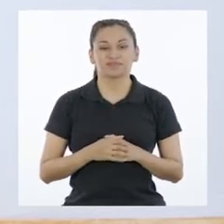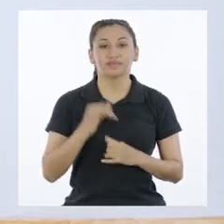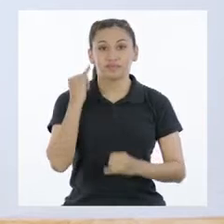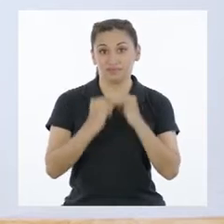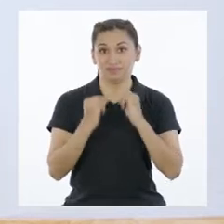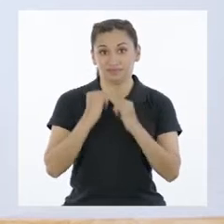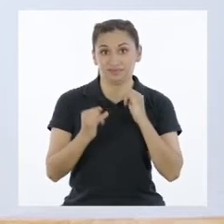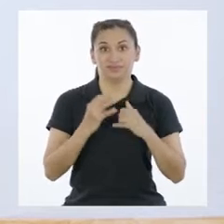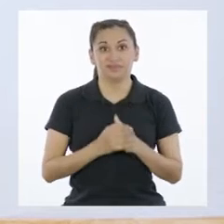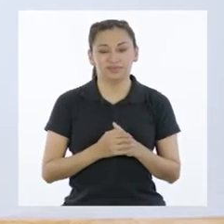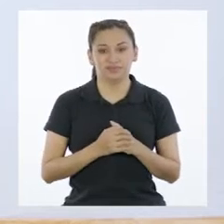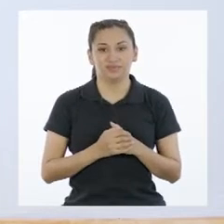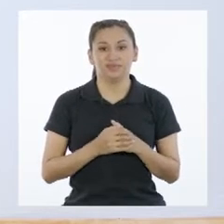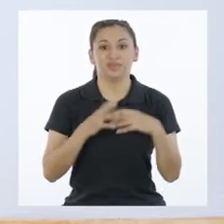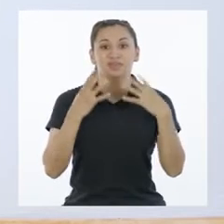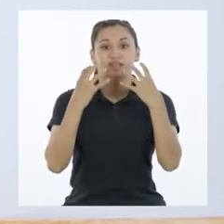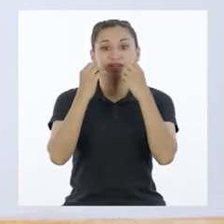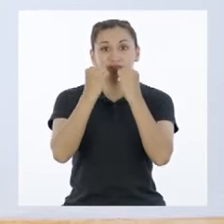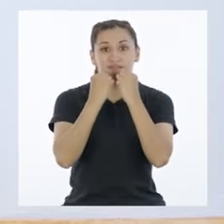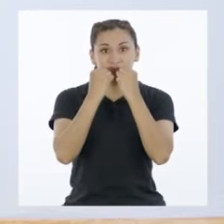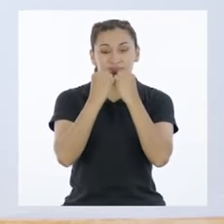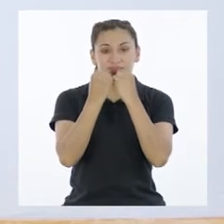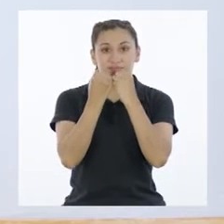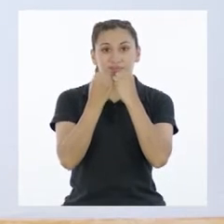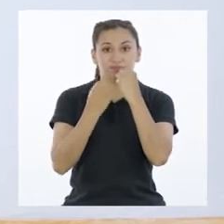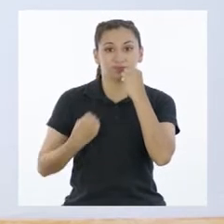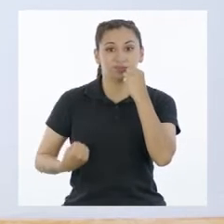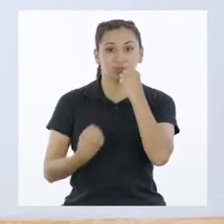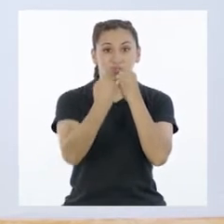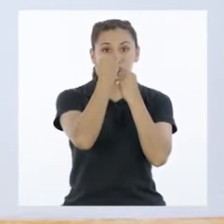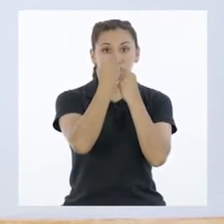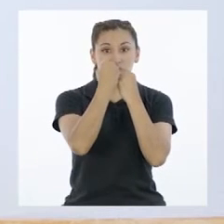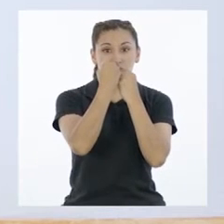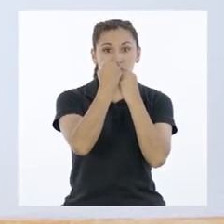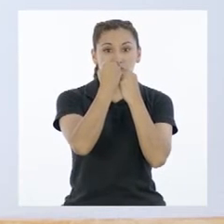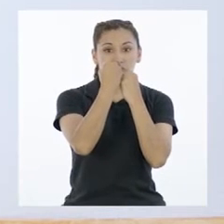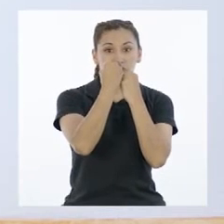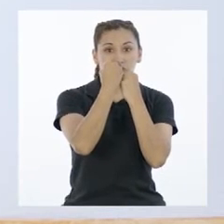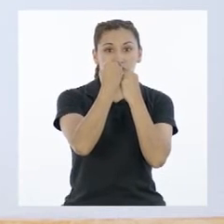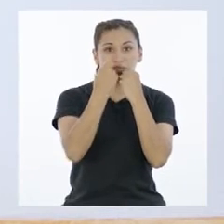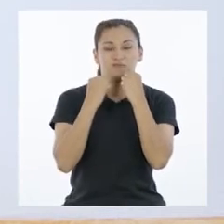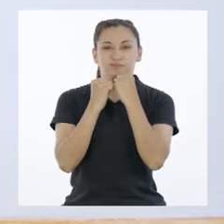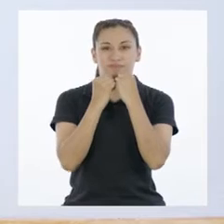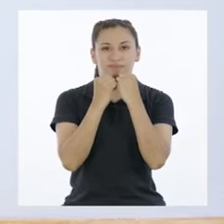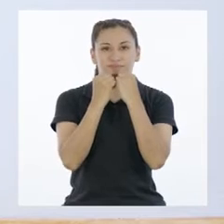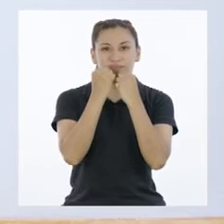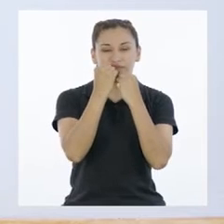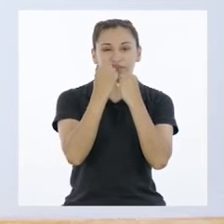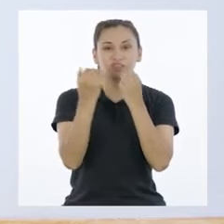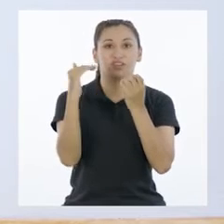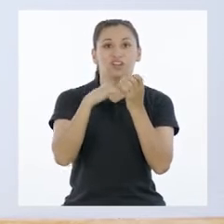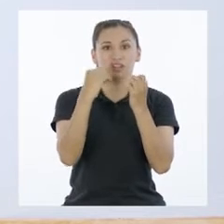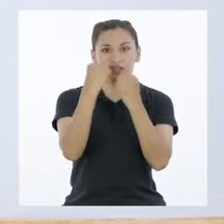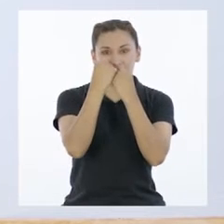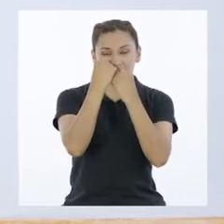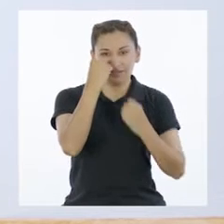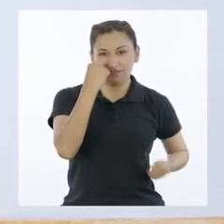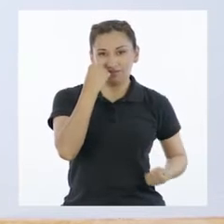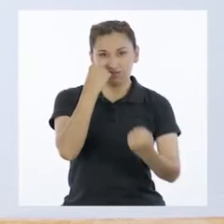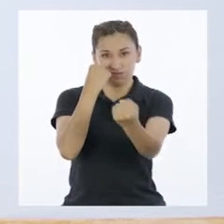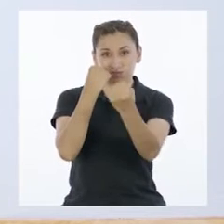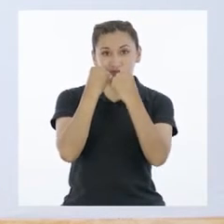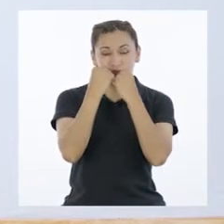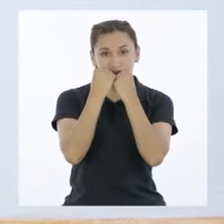Excelente. Finalmente. Damos golpes. Engancho. Eso es. Y. Gancho. Y